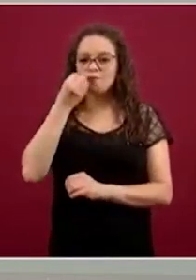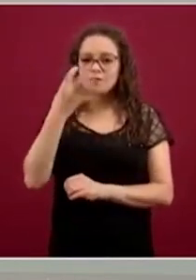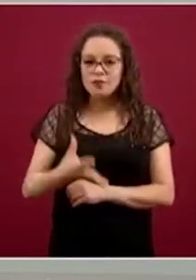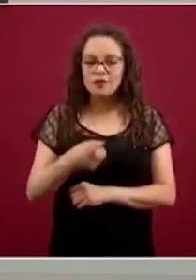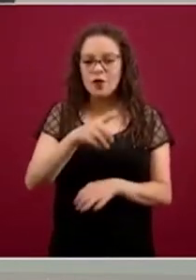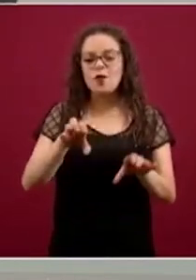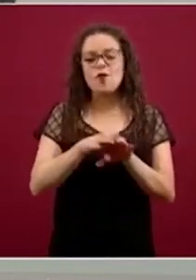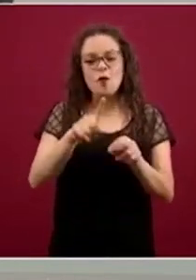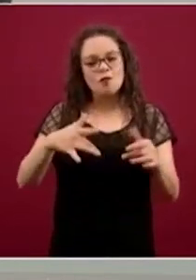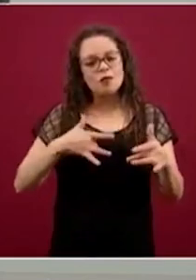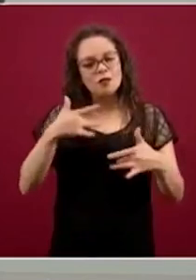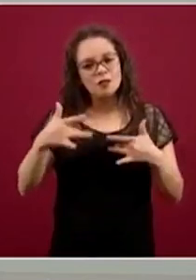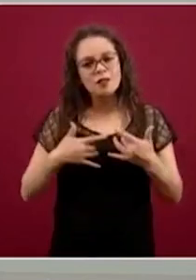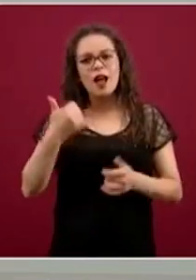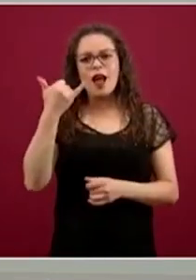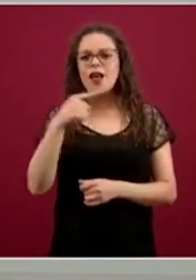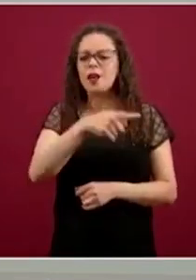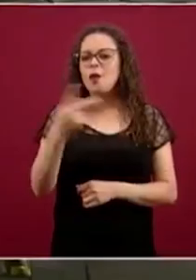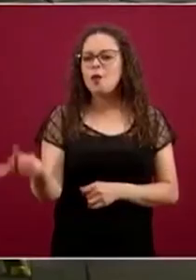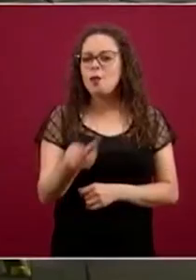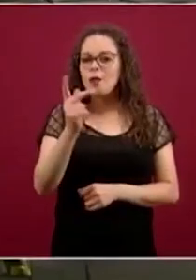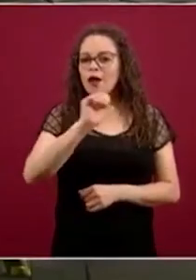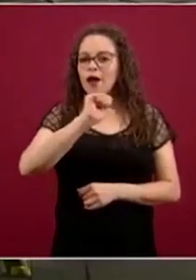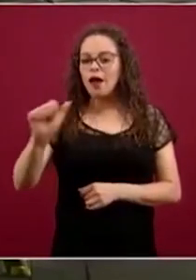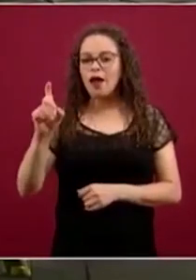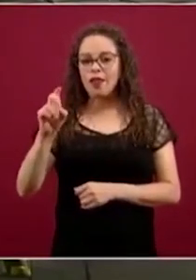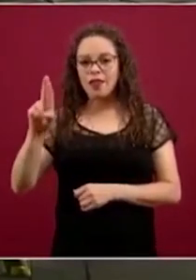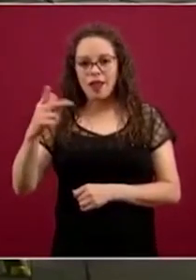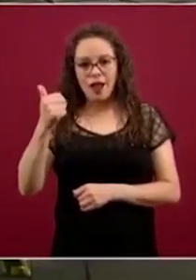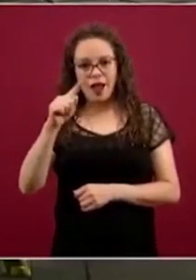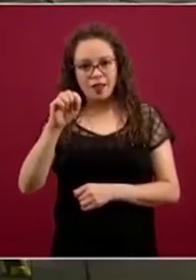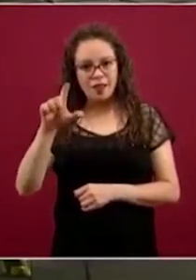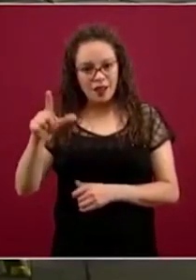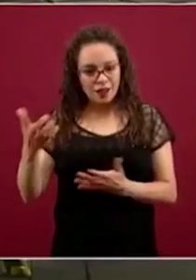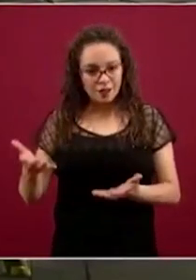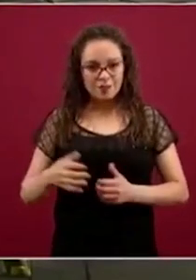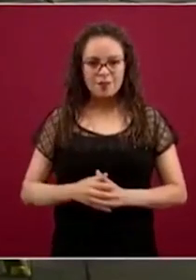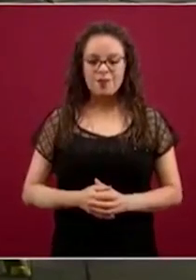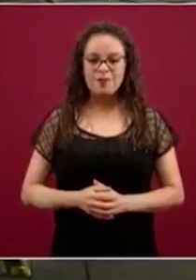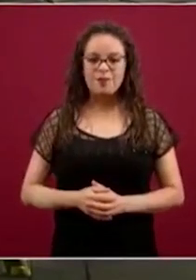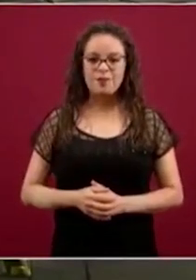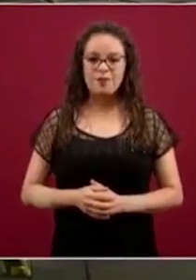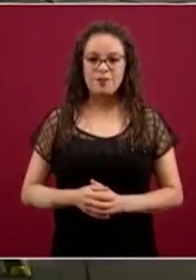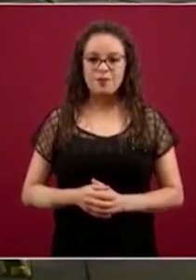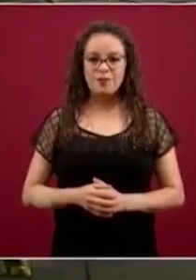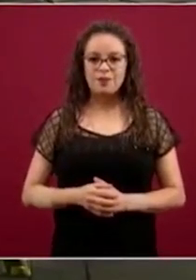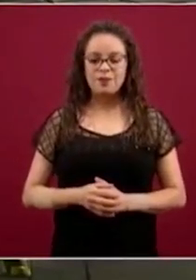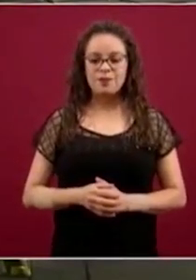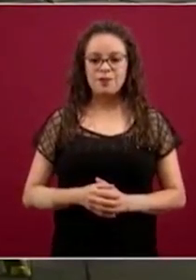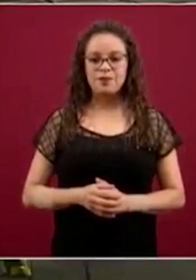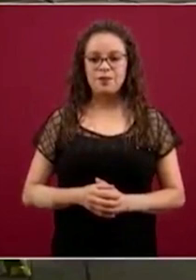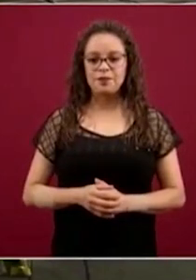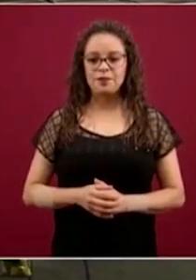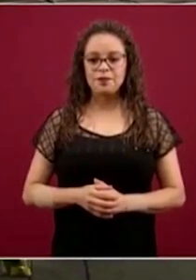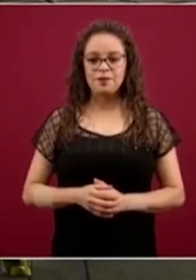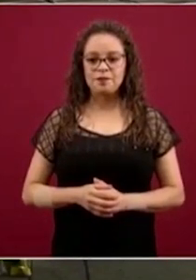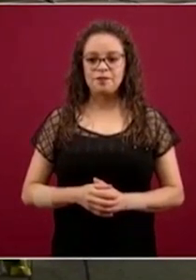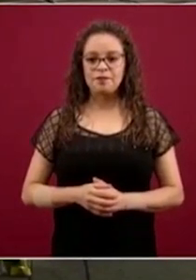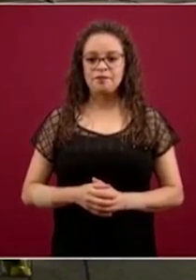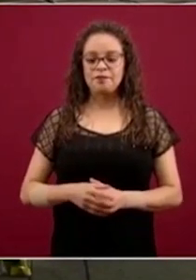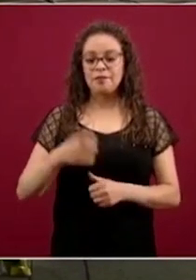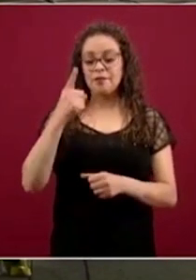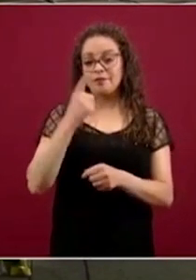que el Dr. Gatell les responda con esa elocuencia que lo caracteriza. El criterio principal, vamos a recibir